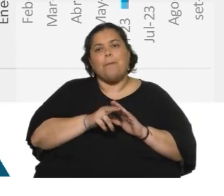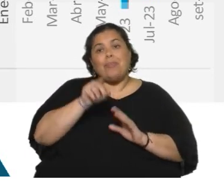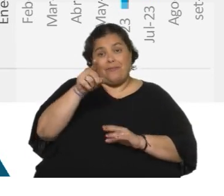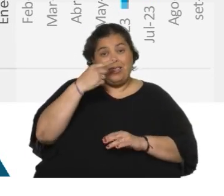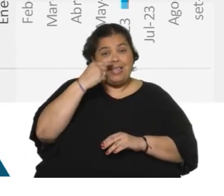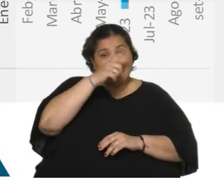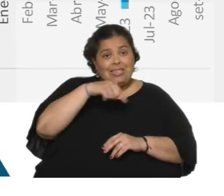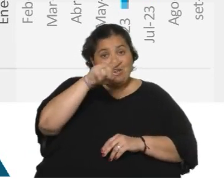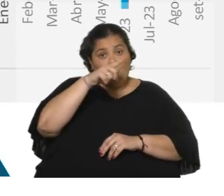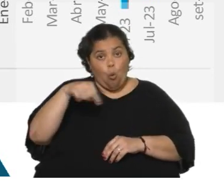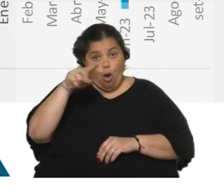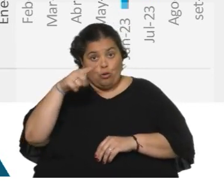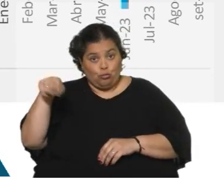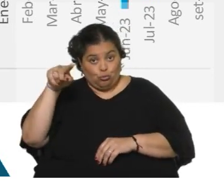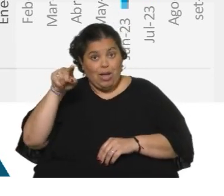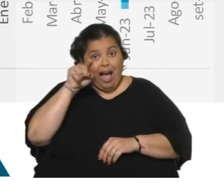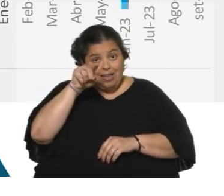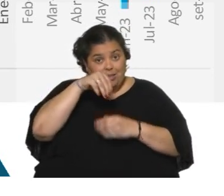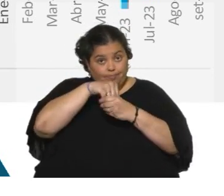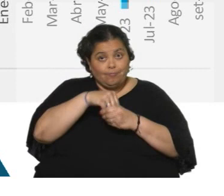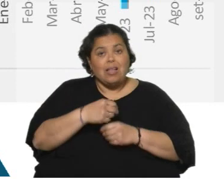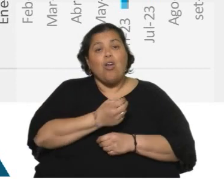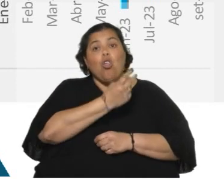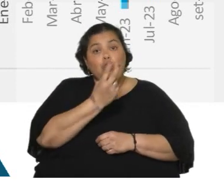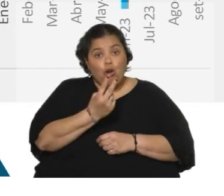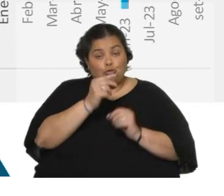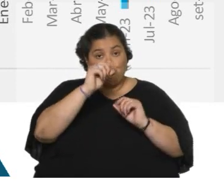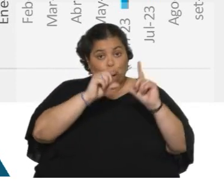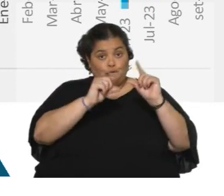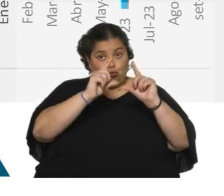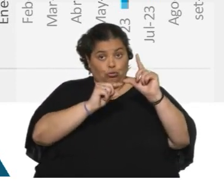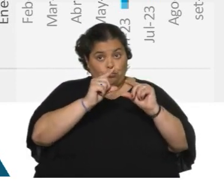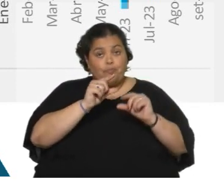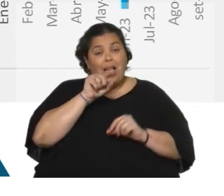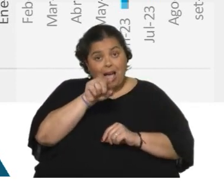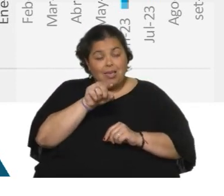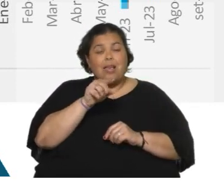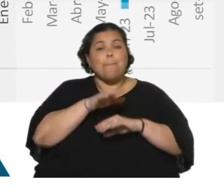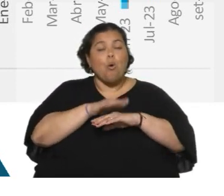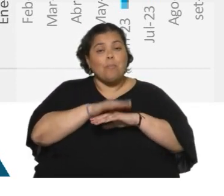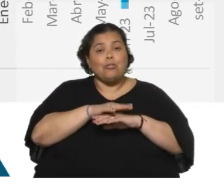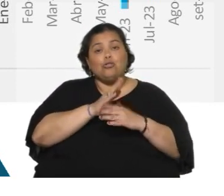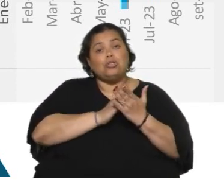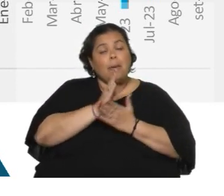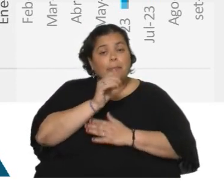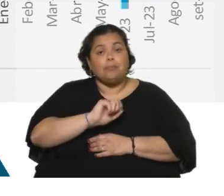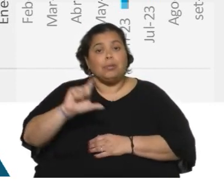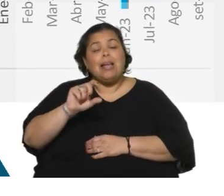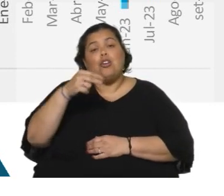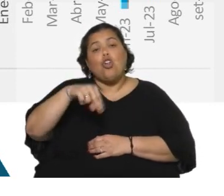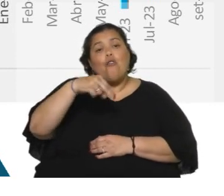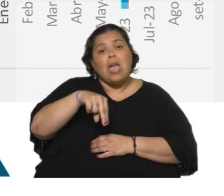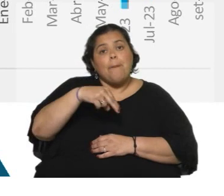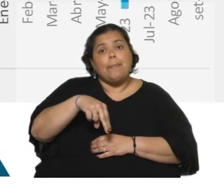círculos que están ahí. Se ubican los dos primeros en momentos del año donde estacionalmente la inflación es baja. Noviembre y,